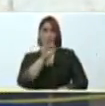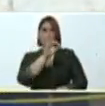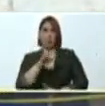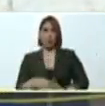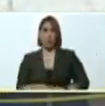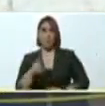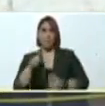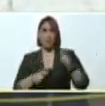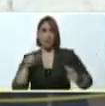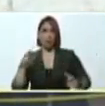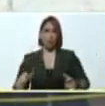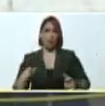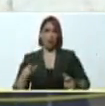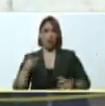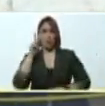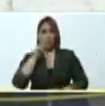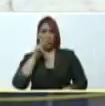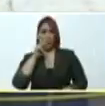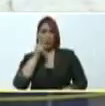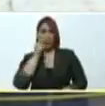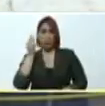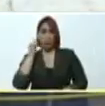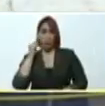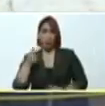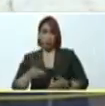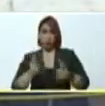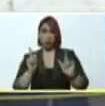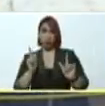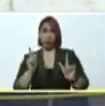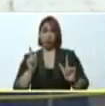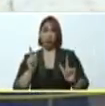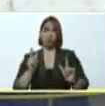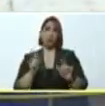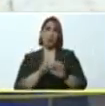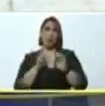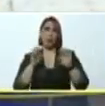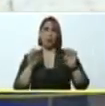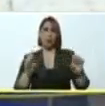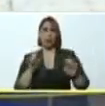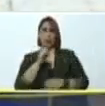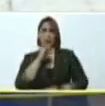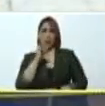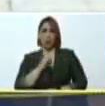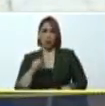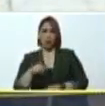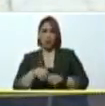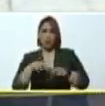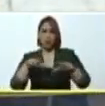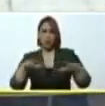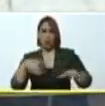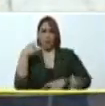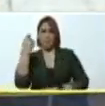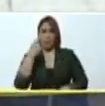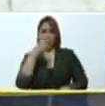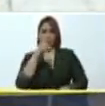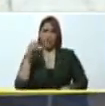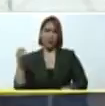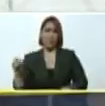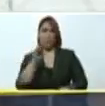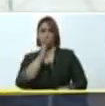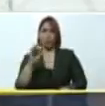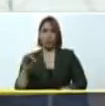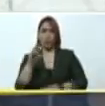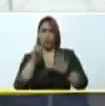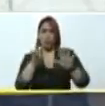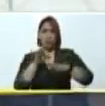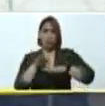personal del gremio educativo activo. Zona Educativa PURE, desplegado al 100% en los